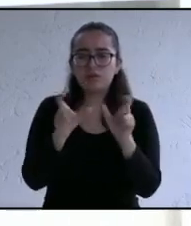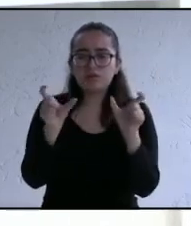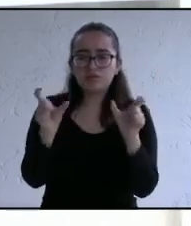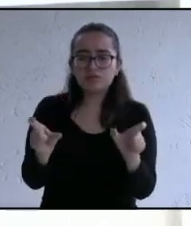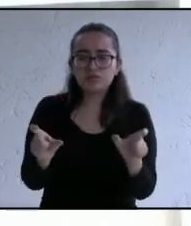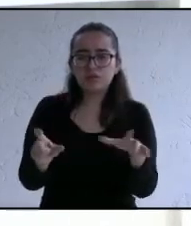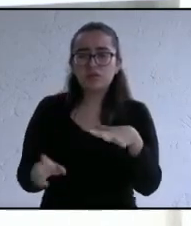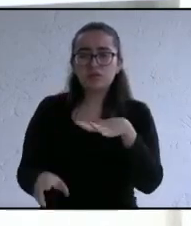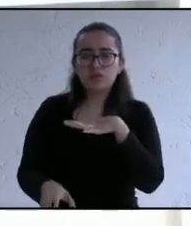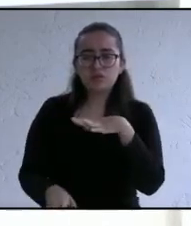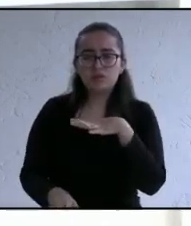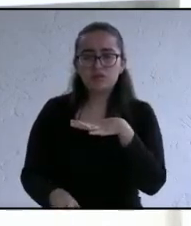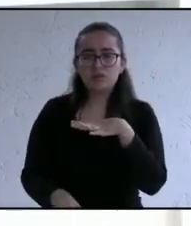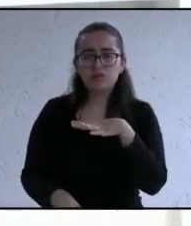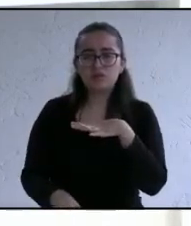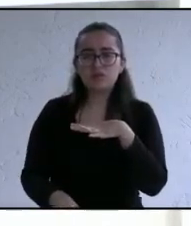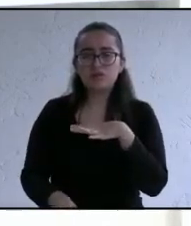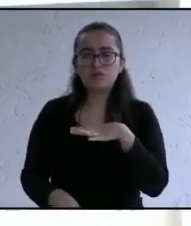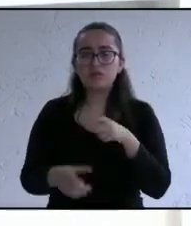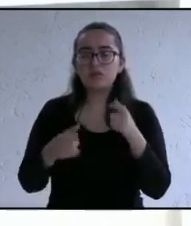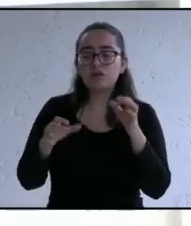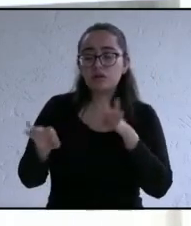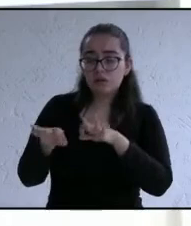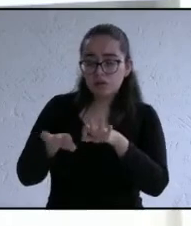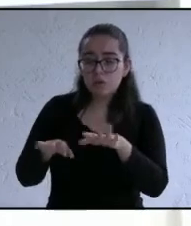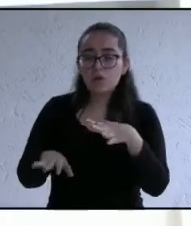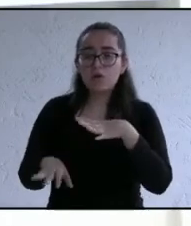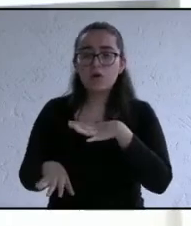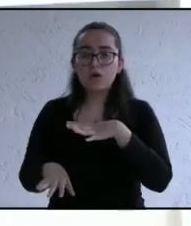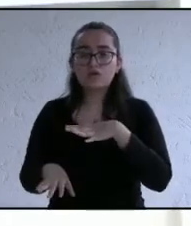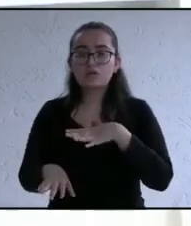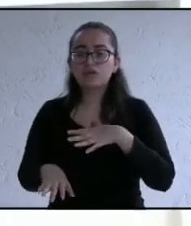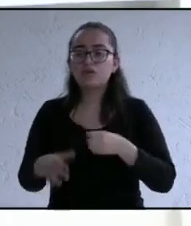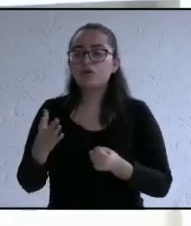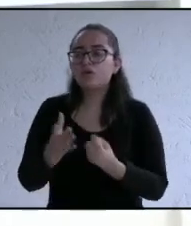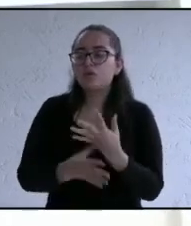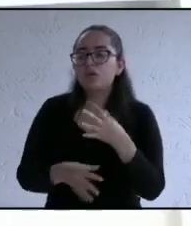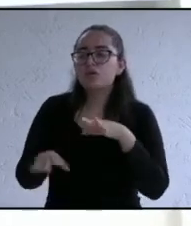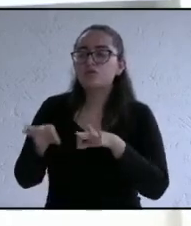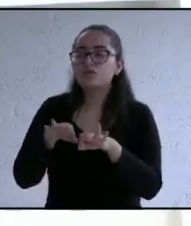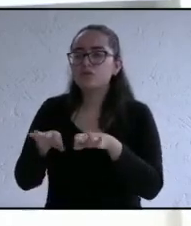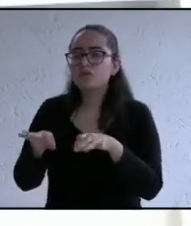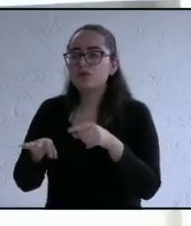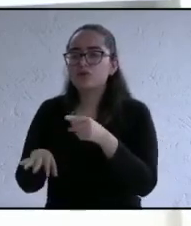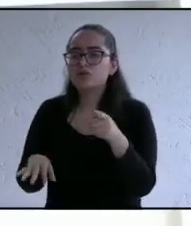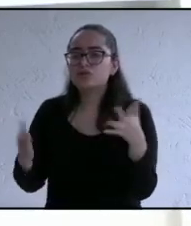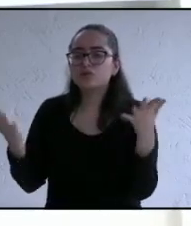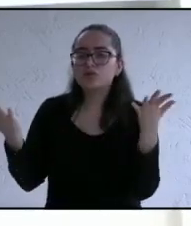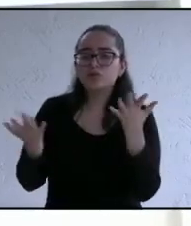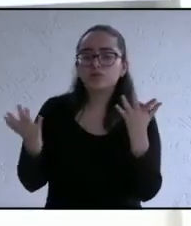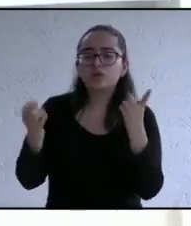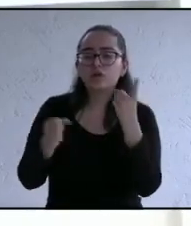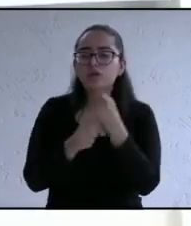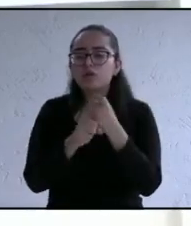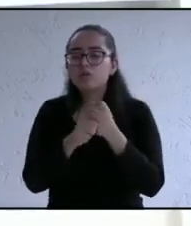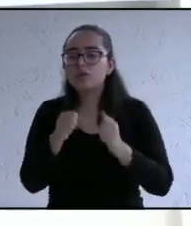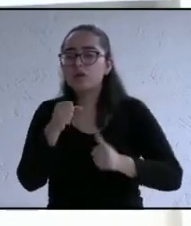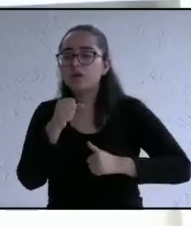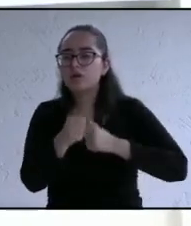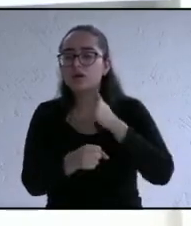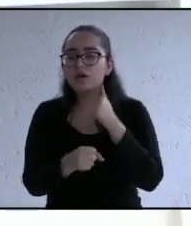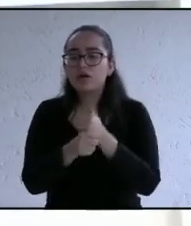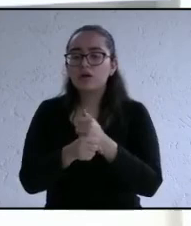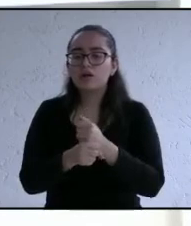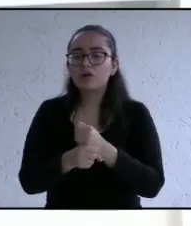es el empleo cuántos empleos piensa usted generar en el primer año de gobierno y qué